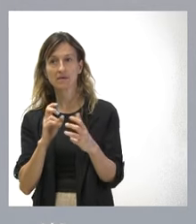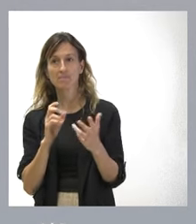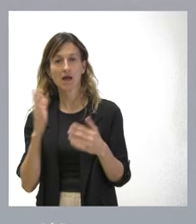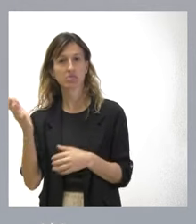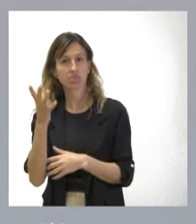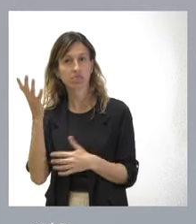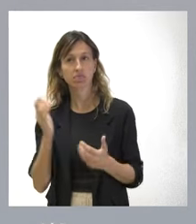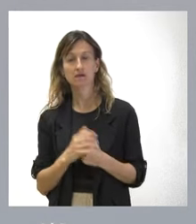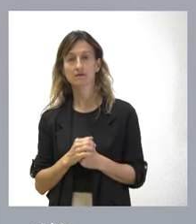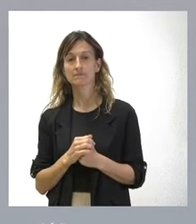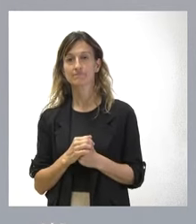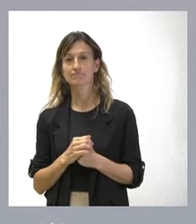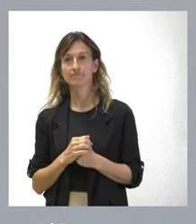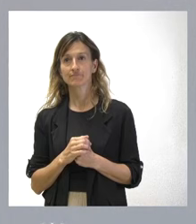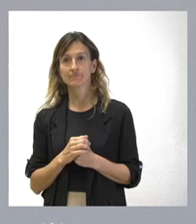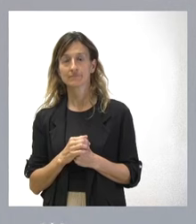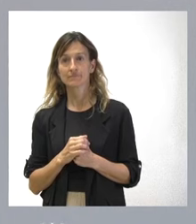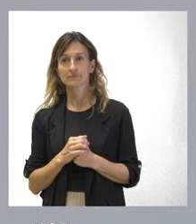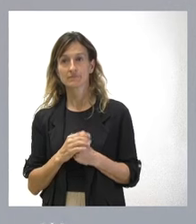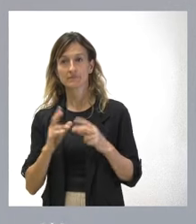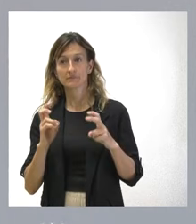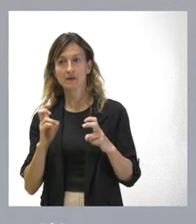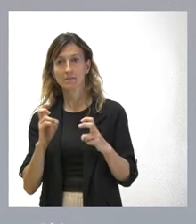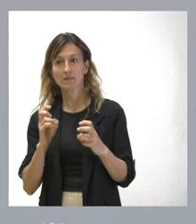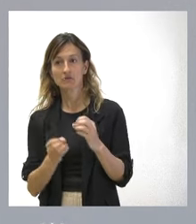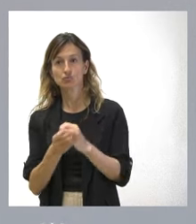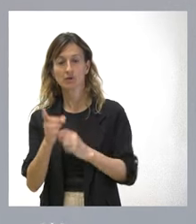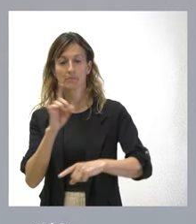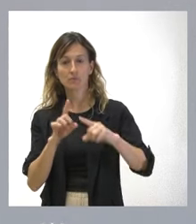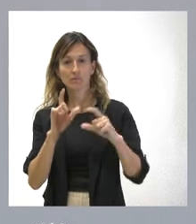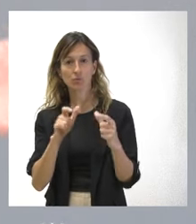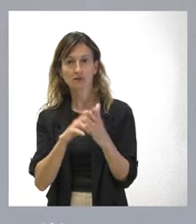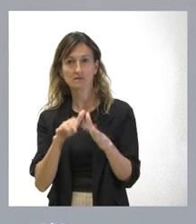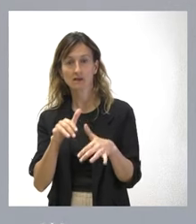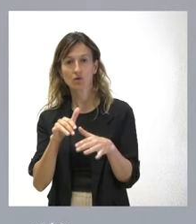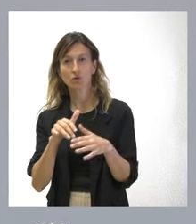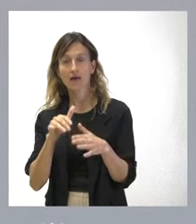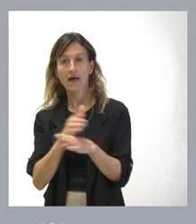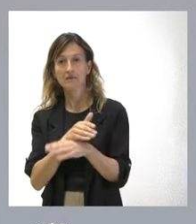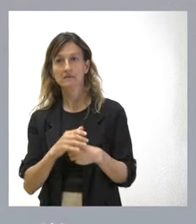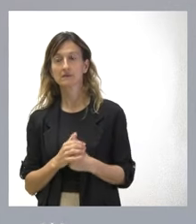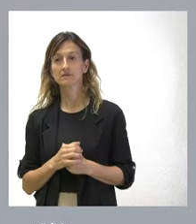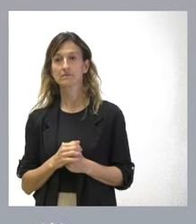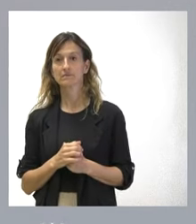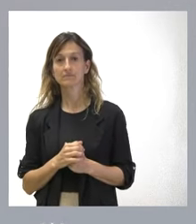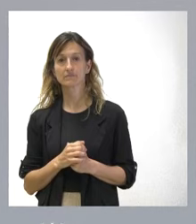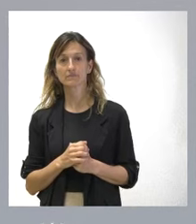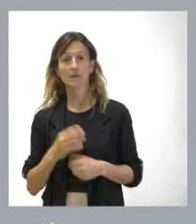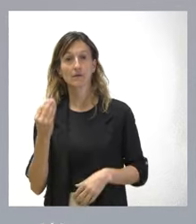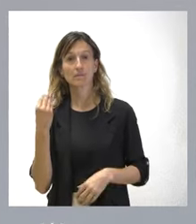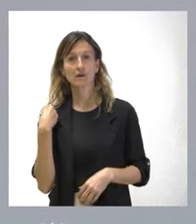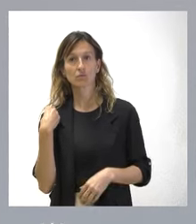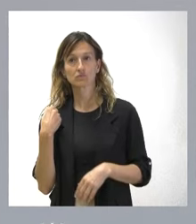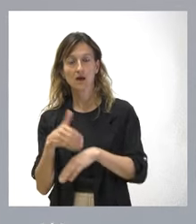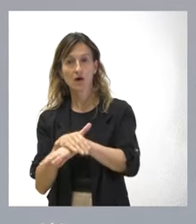una especie de ponernos la venda antes que la herida por parte de la Junta de Castilla y León. Pero ahora de su pregunta veo que la intención